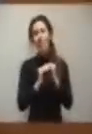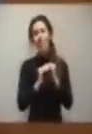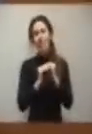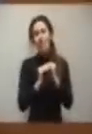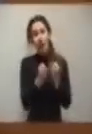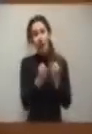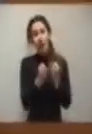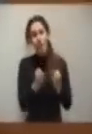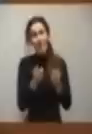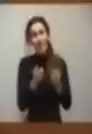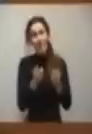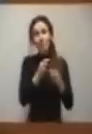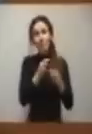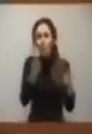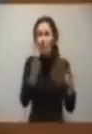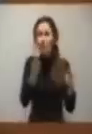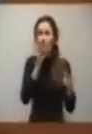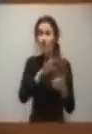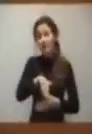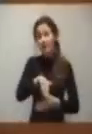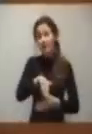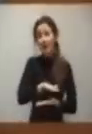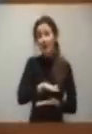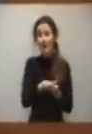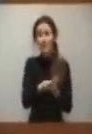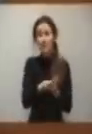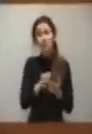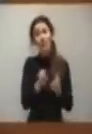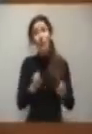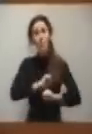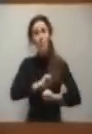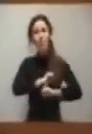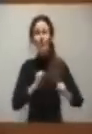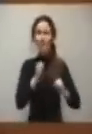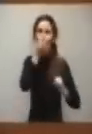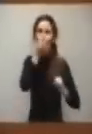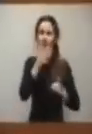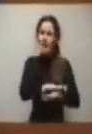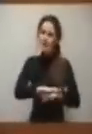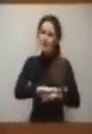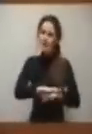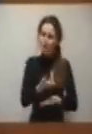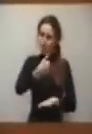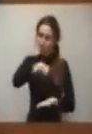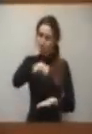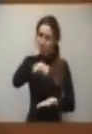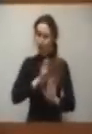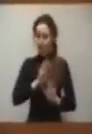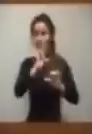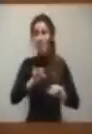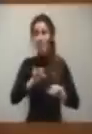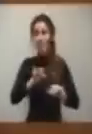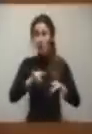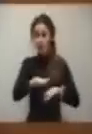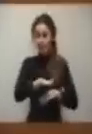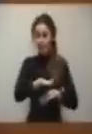nuestro sector público, que al final es hablar de la sostenibilidad de nuestro Estado, de nuestro modelo territorial y de